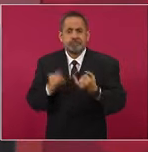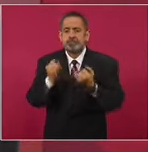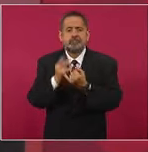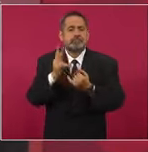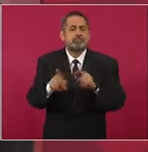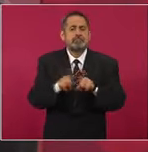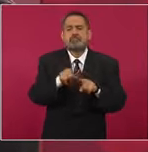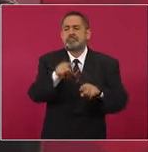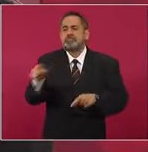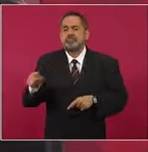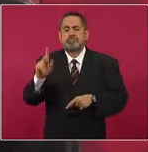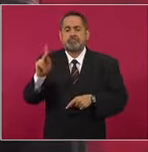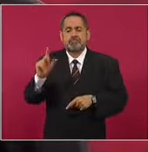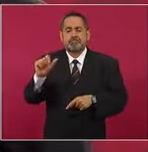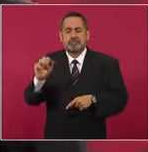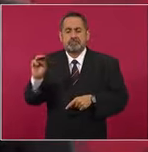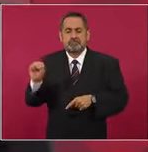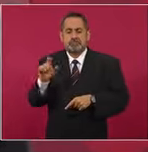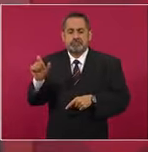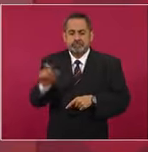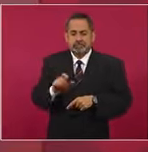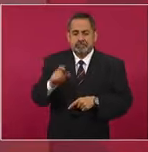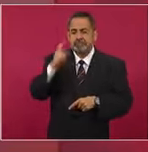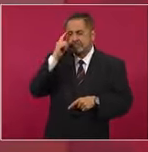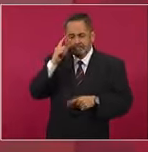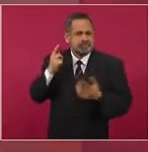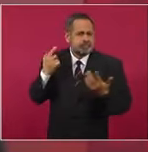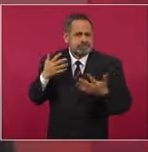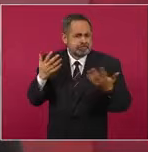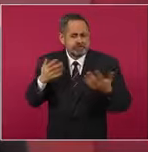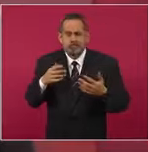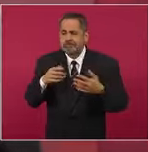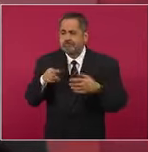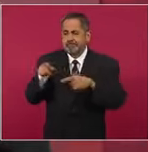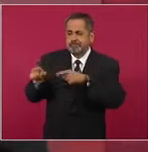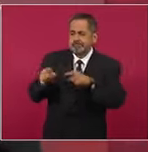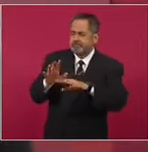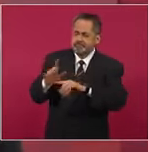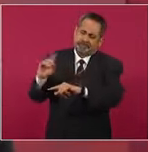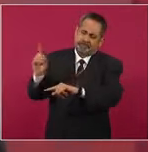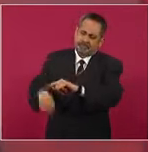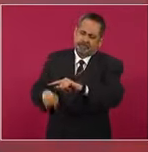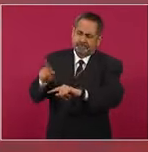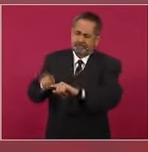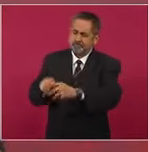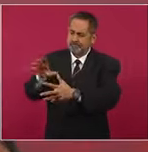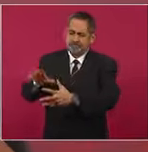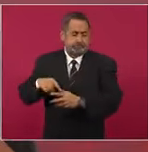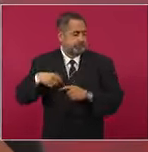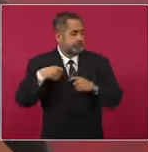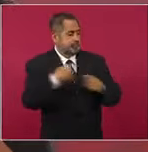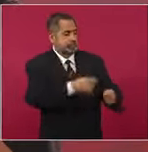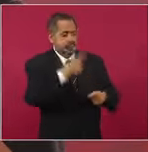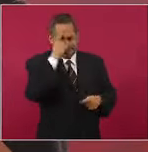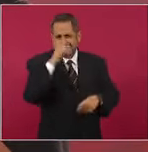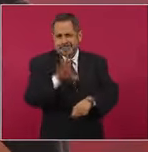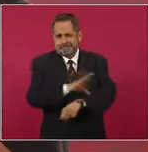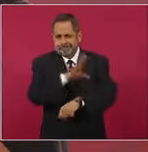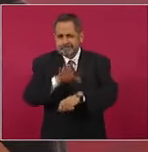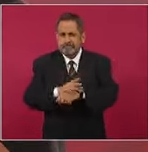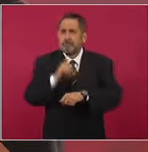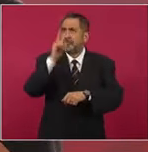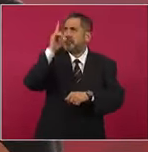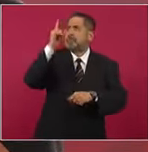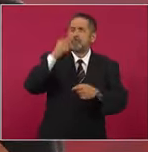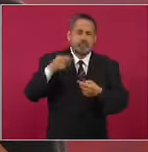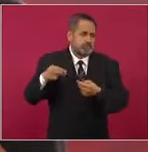Pemex para dejar todo el mercado de la electricidad, para y de